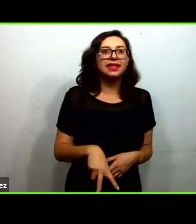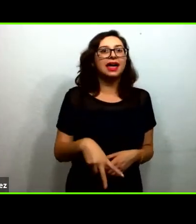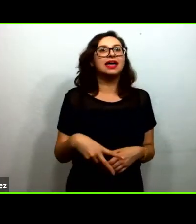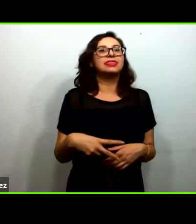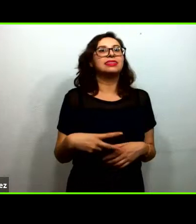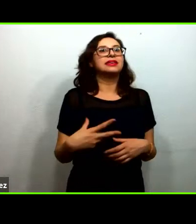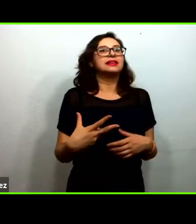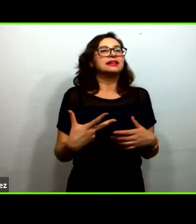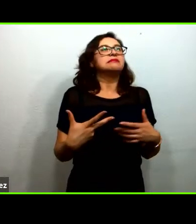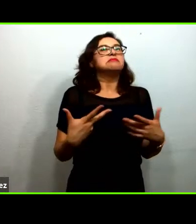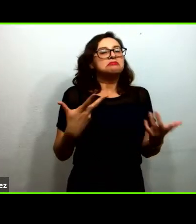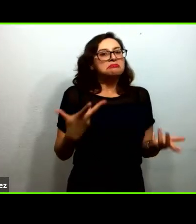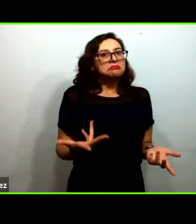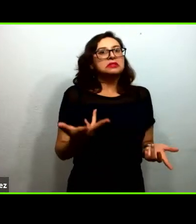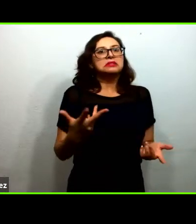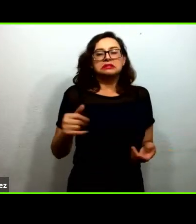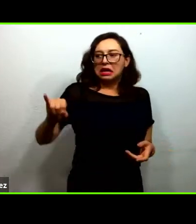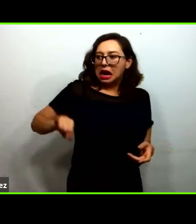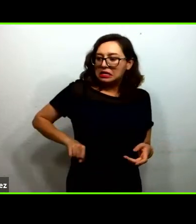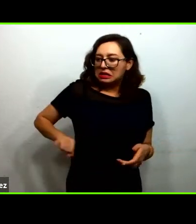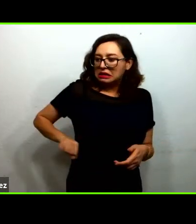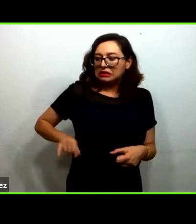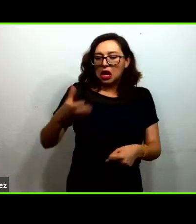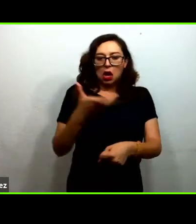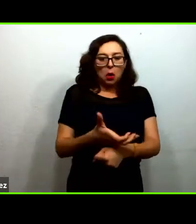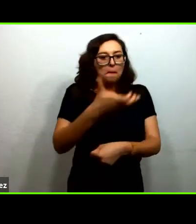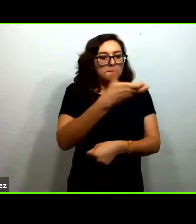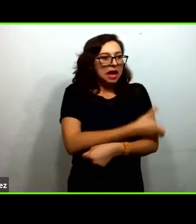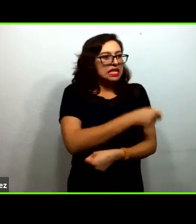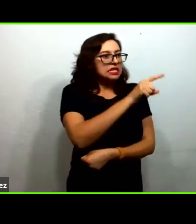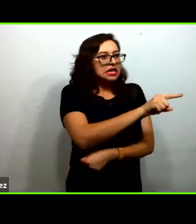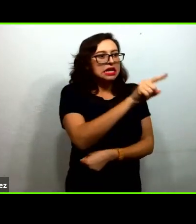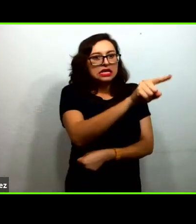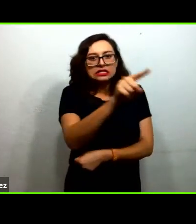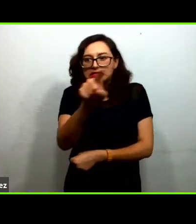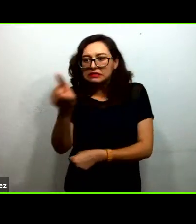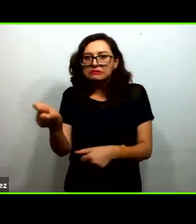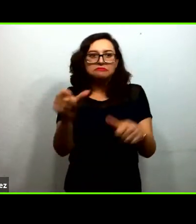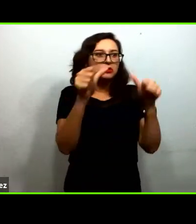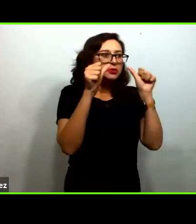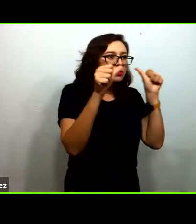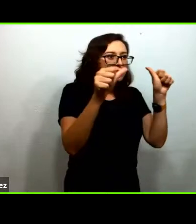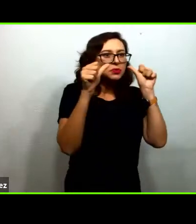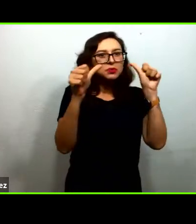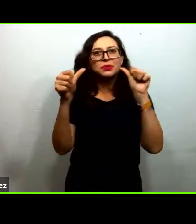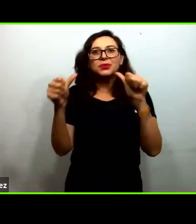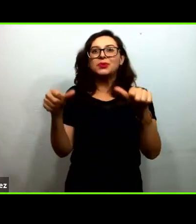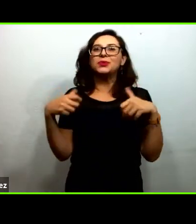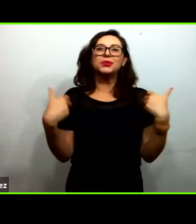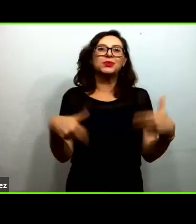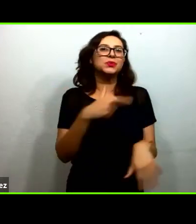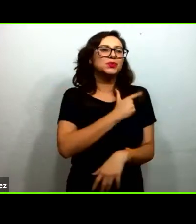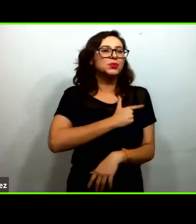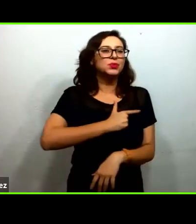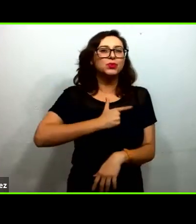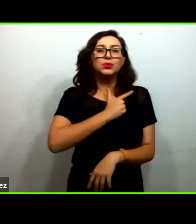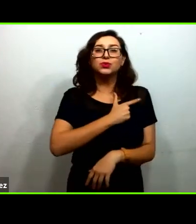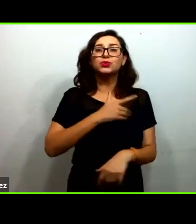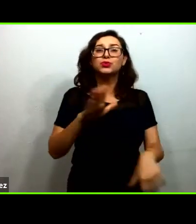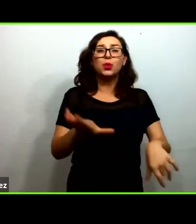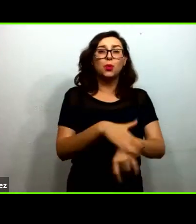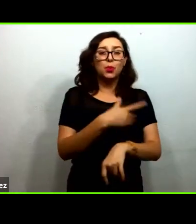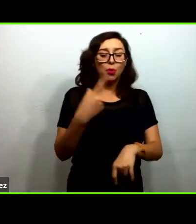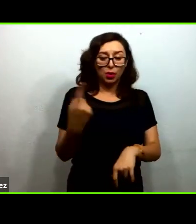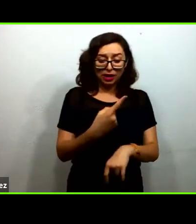a mis colegas del panel ya que yo creo que si el mundo se ha